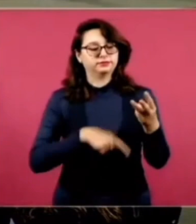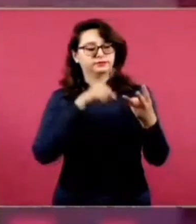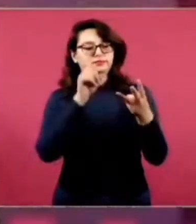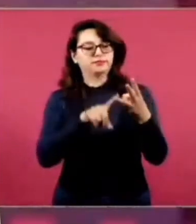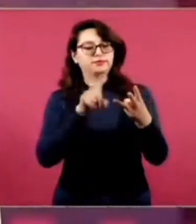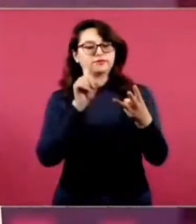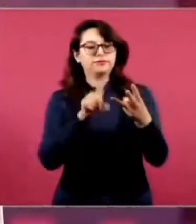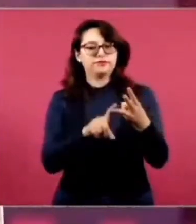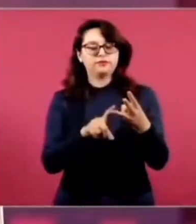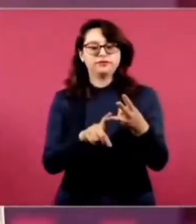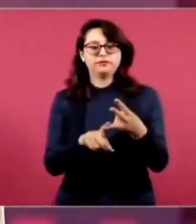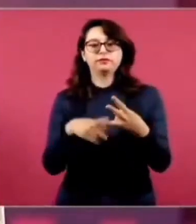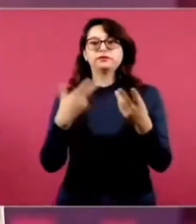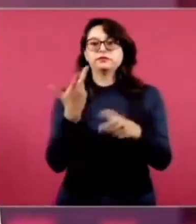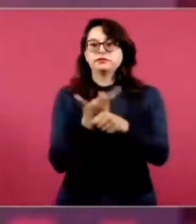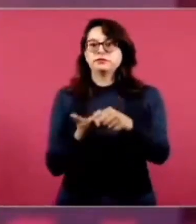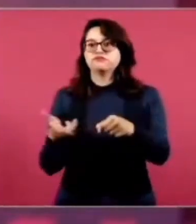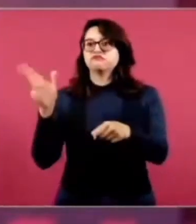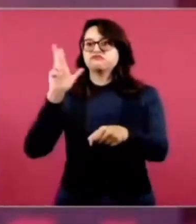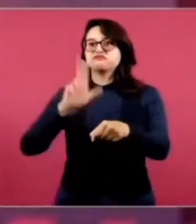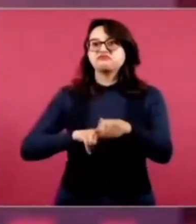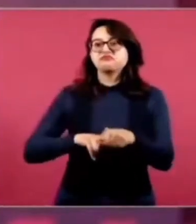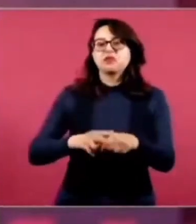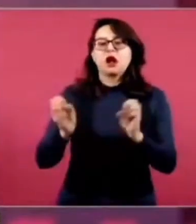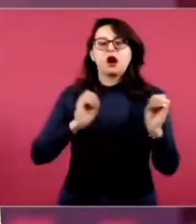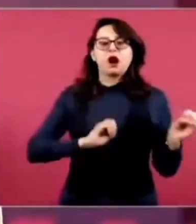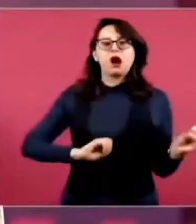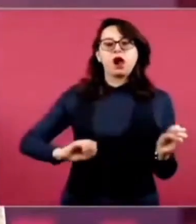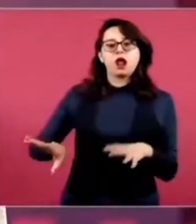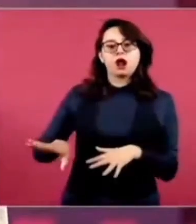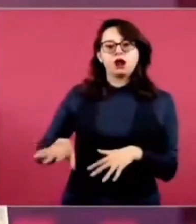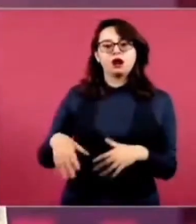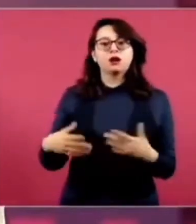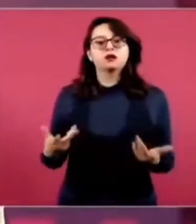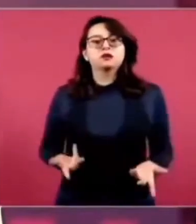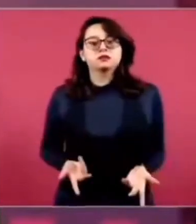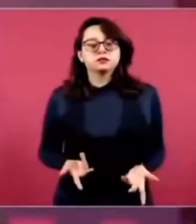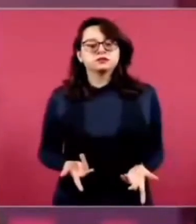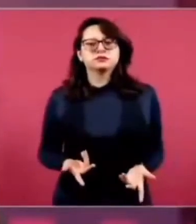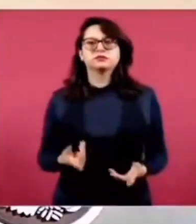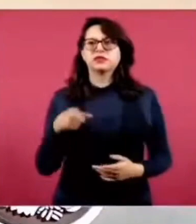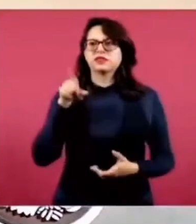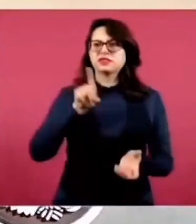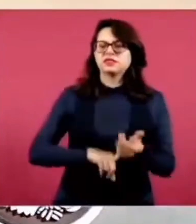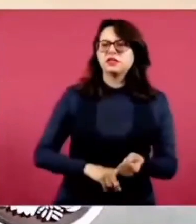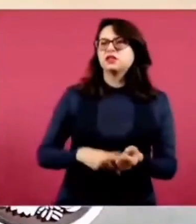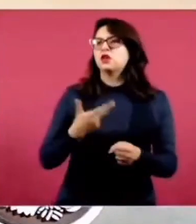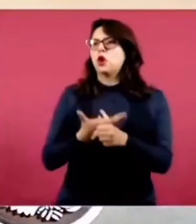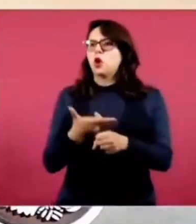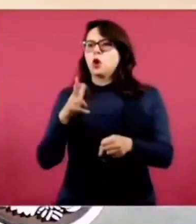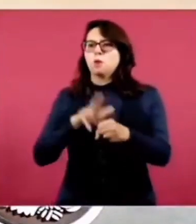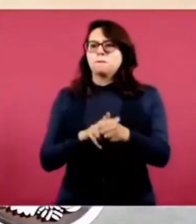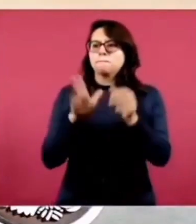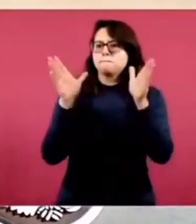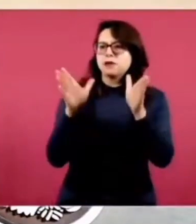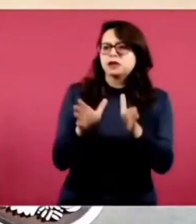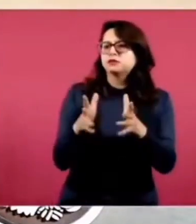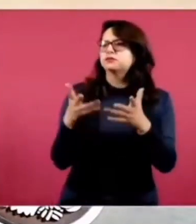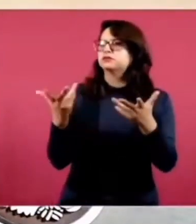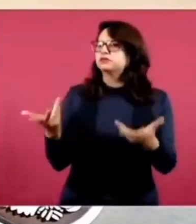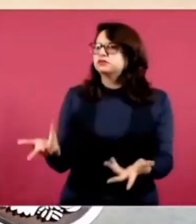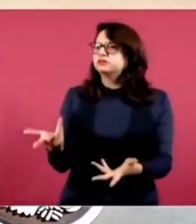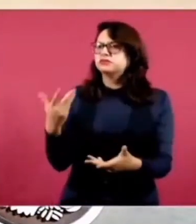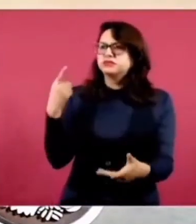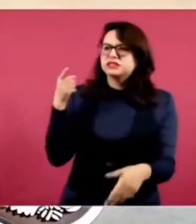Abandono de las unidades médicas. Las unidades médicas sufrían un deterioro profundo porque hacía